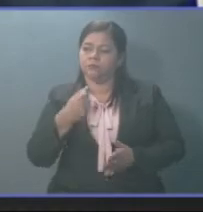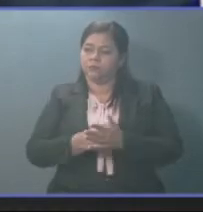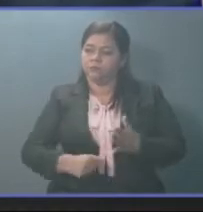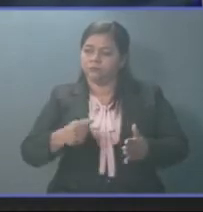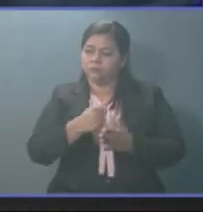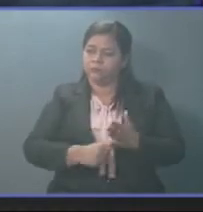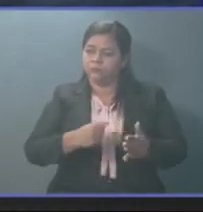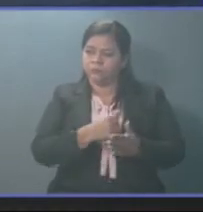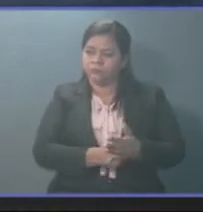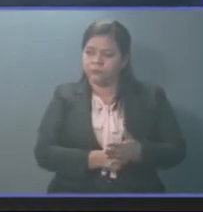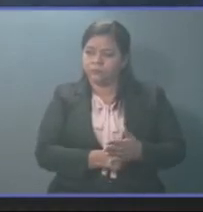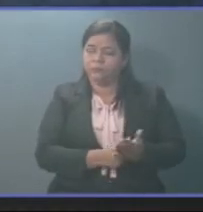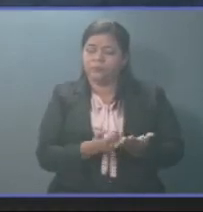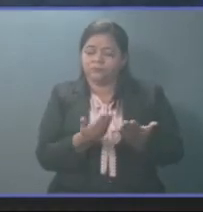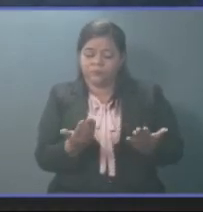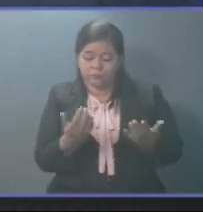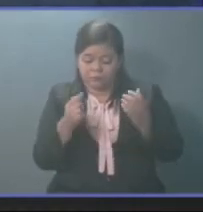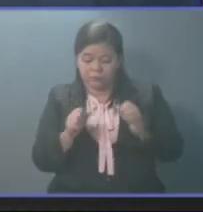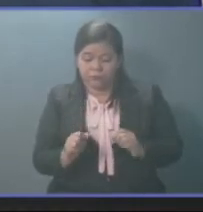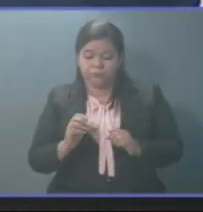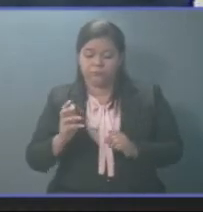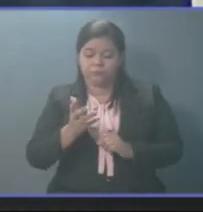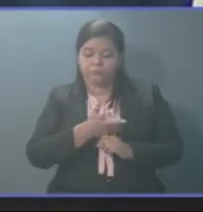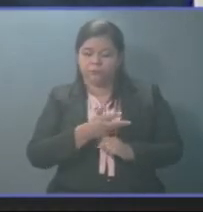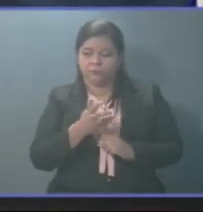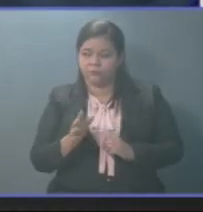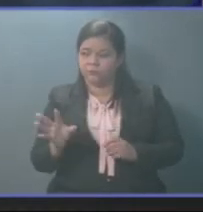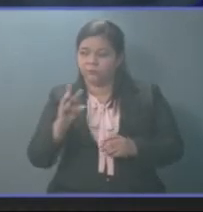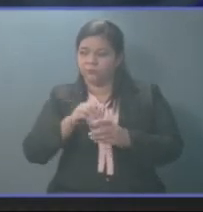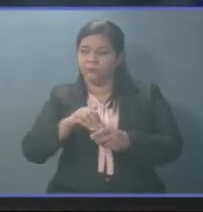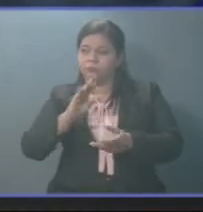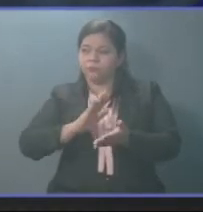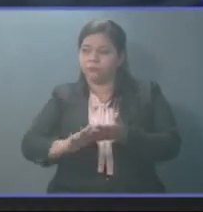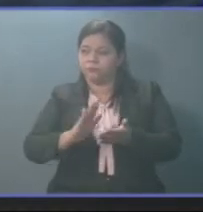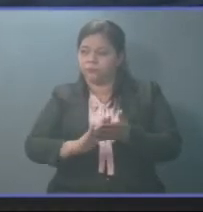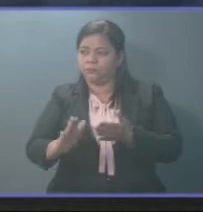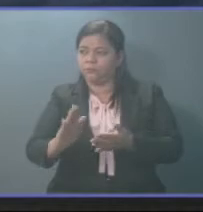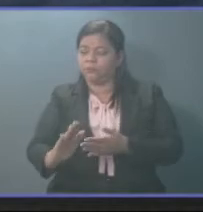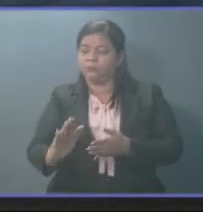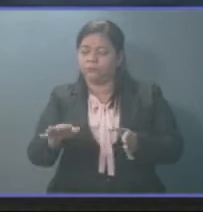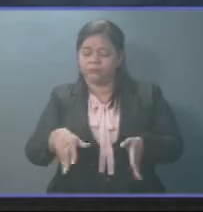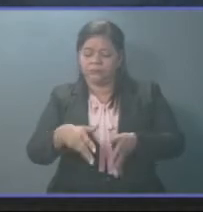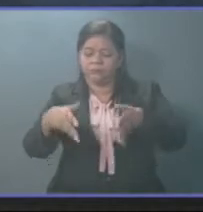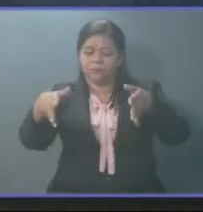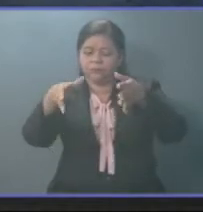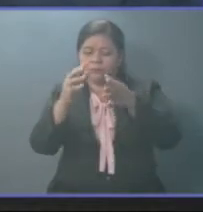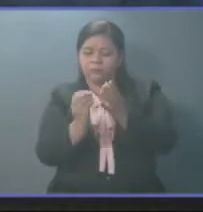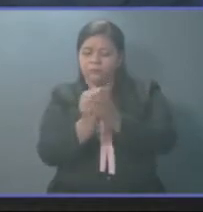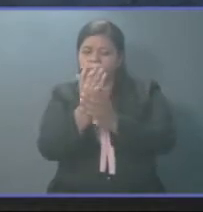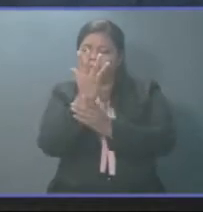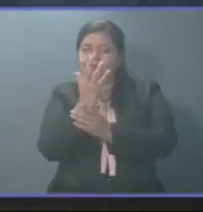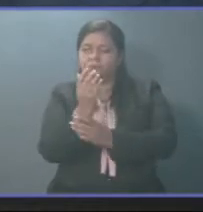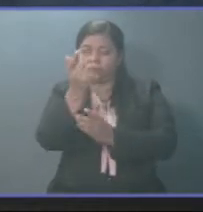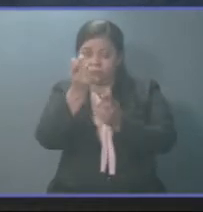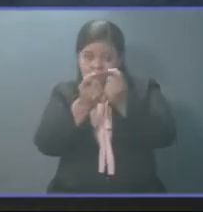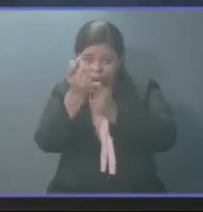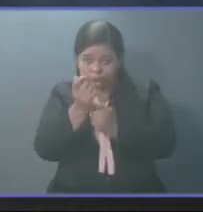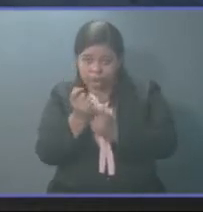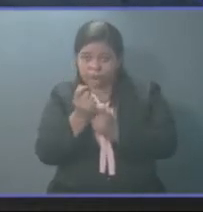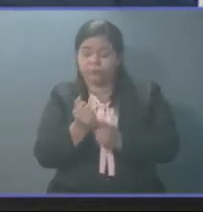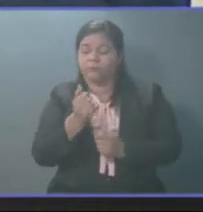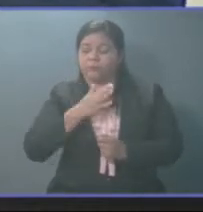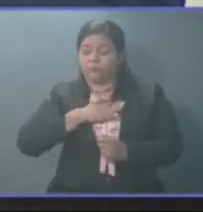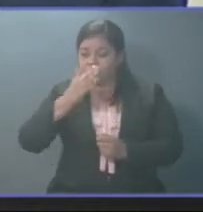para que se les pueda hacer efectiva la compra de los arbolitos de café. Sabemos que es una